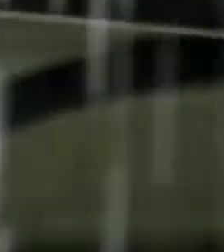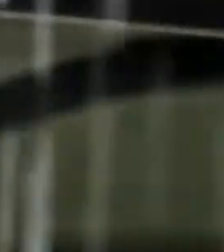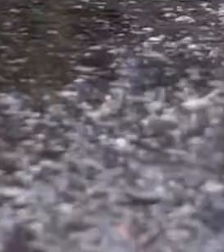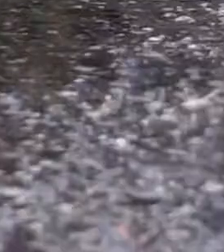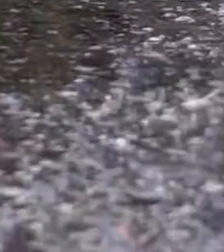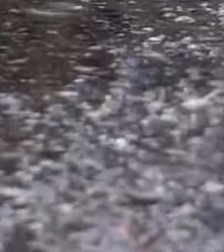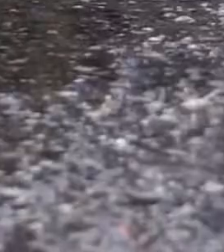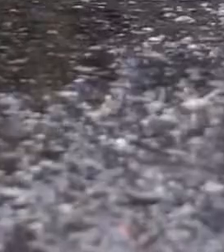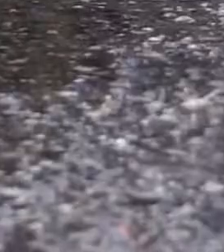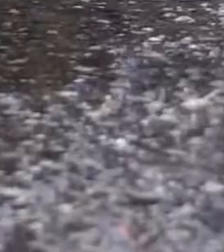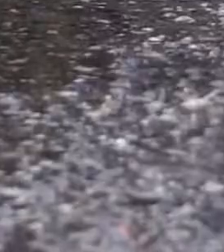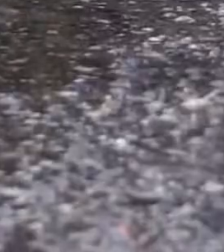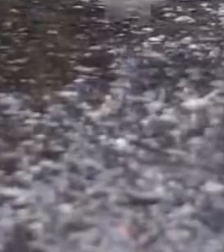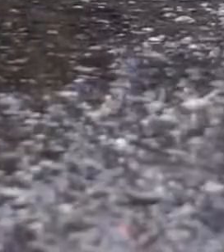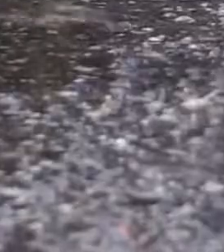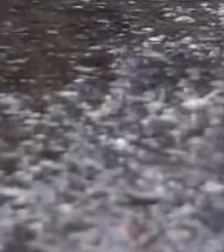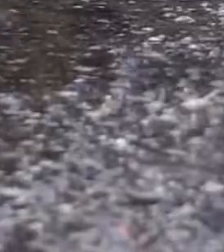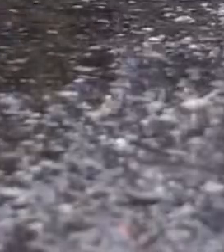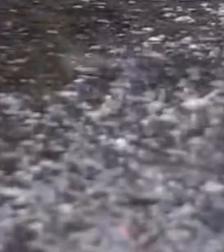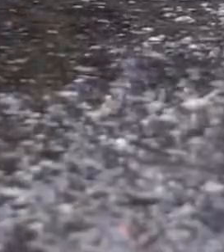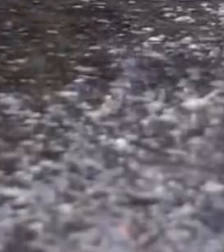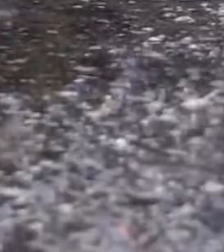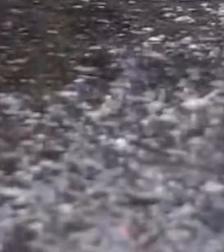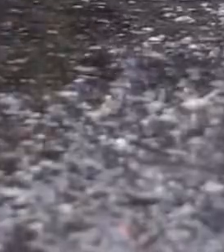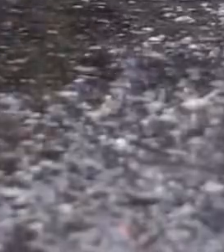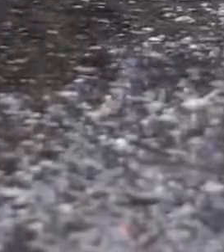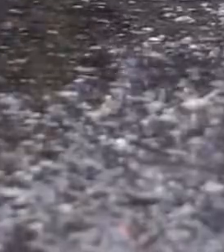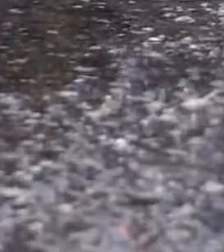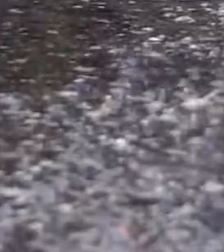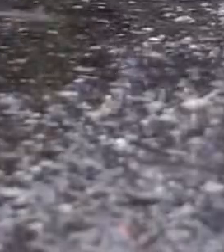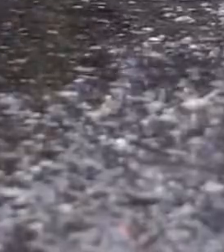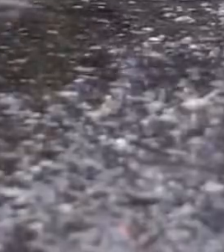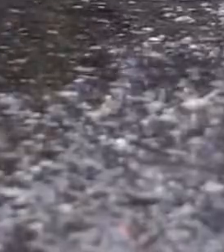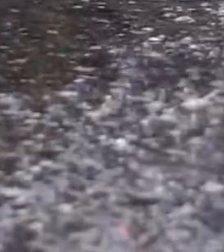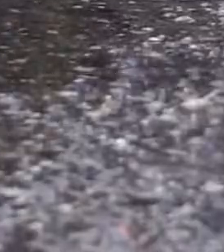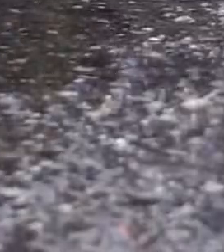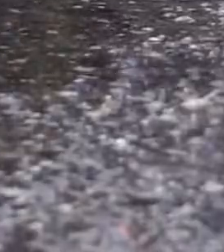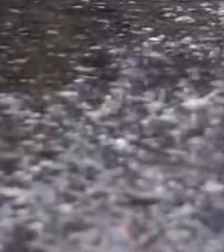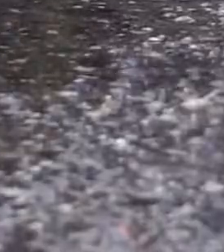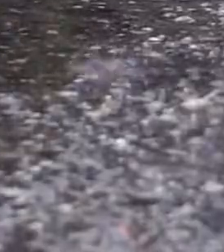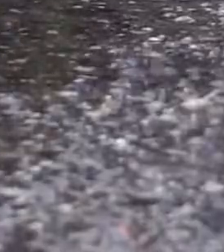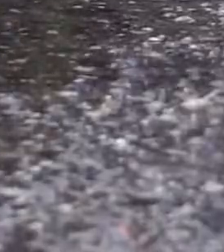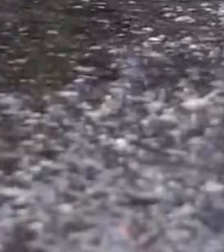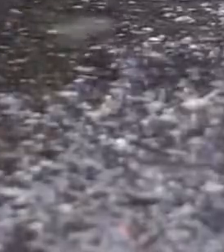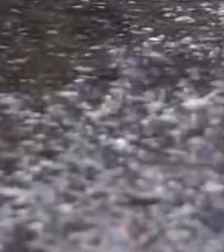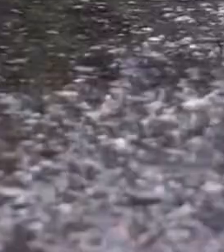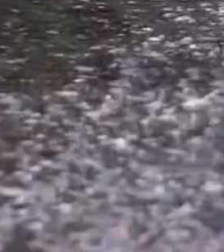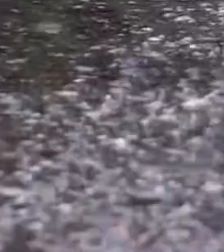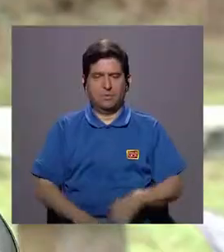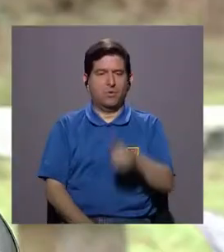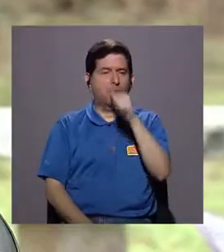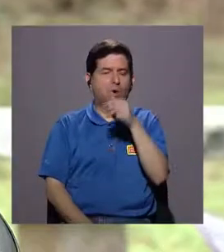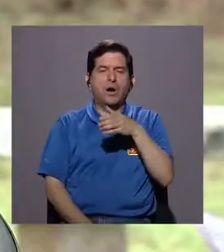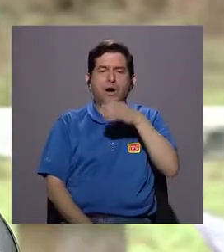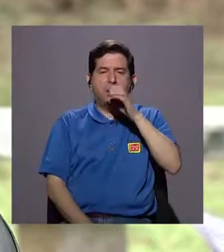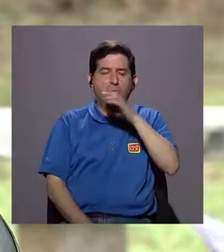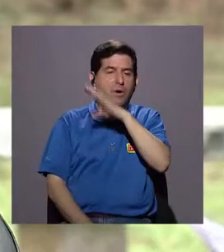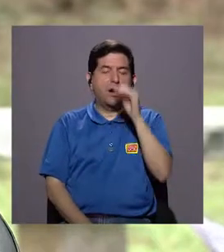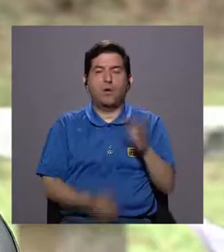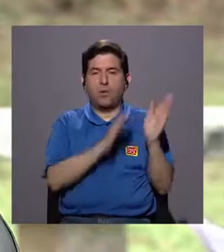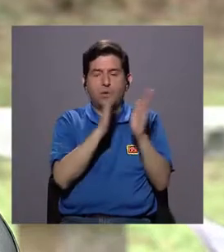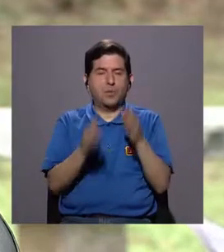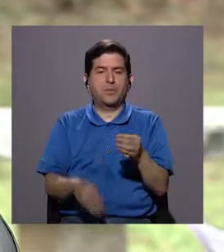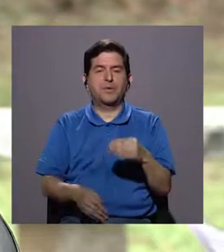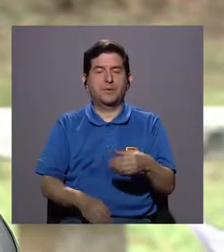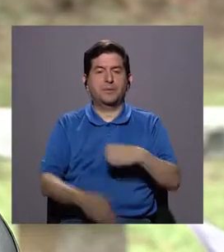que nosotros le demos algún tipo de tratamiento para poder utilizarla directamente en consumo humano, para poder utilizarla como agua de bebida o para